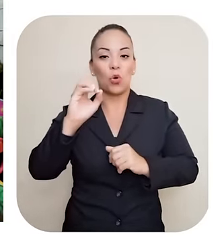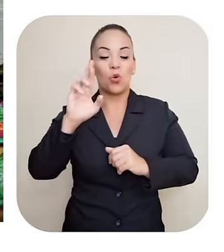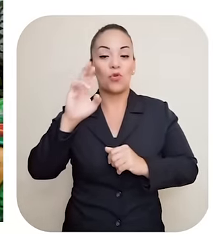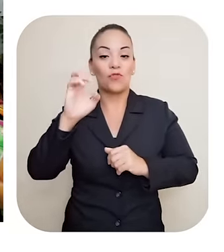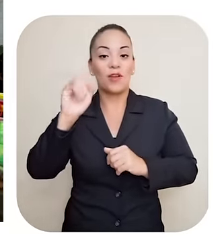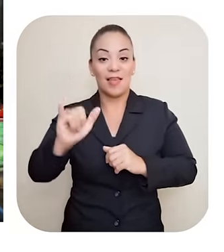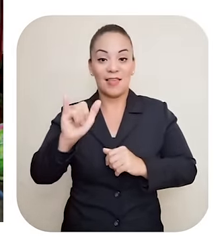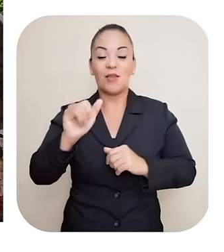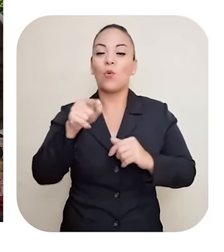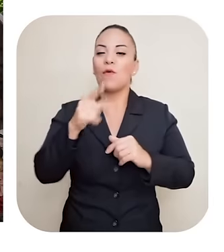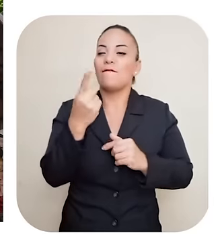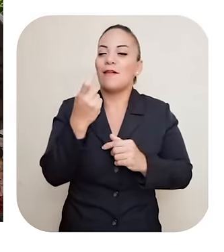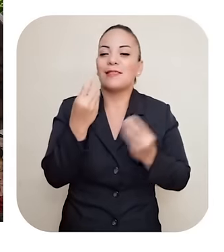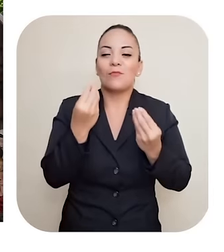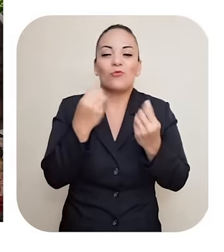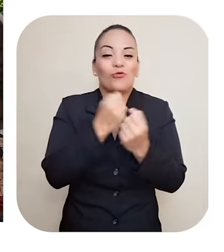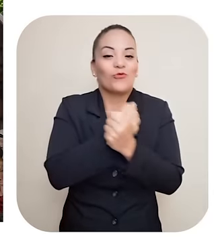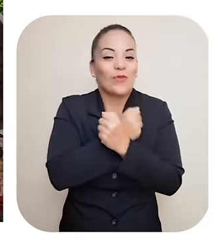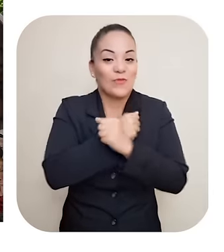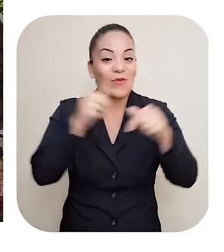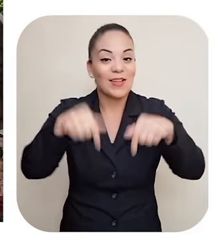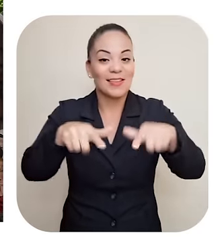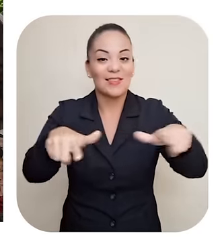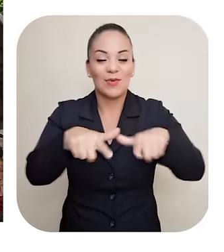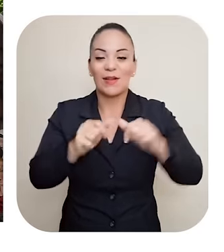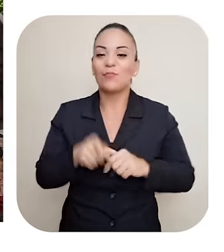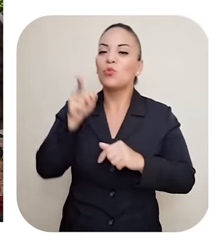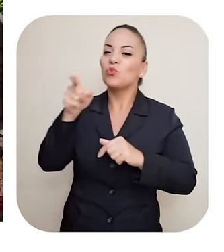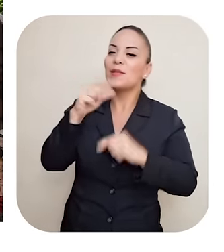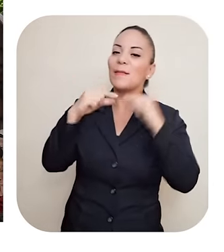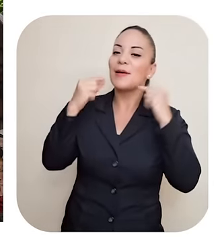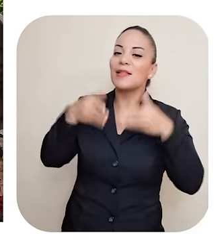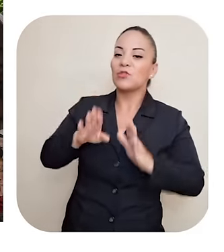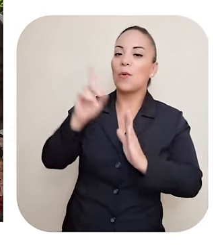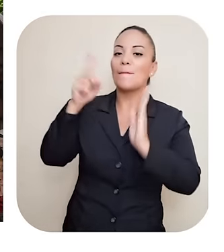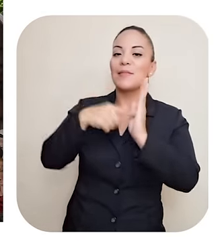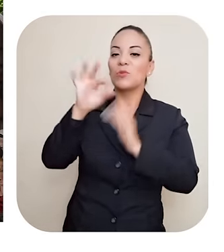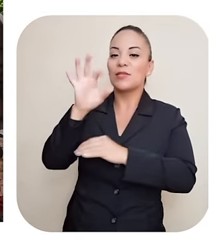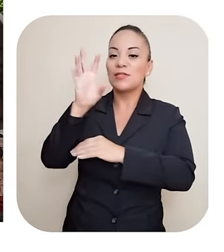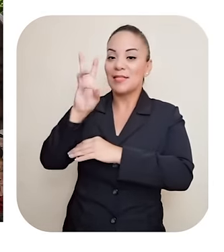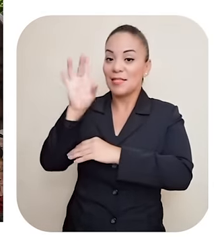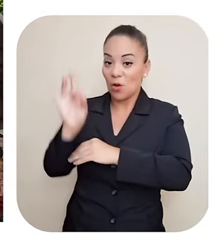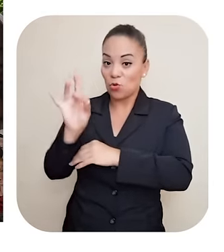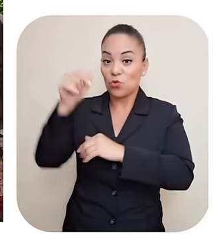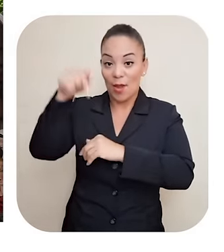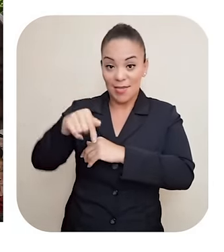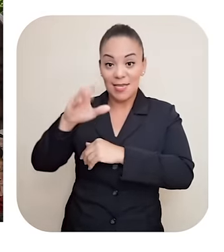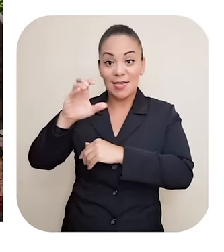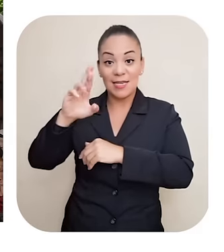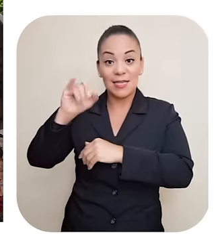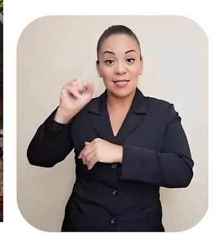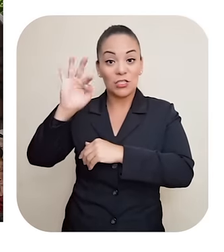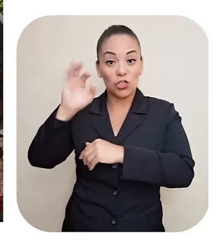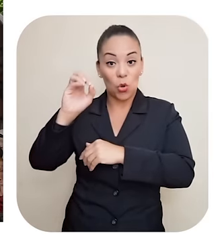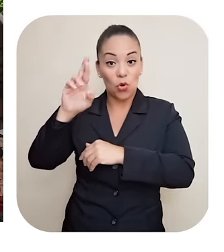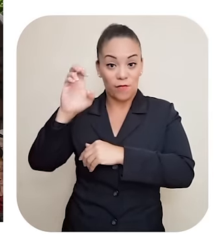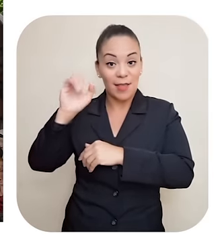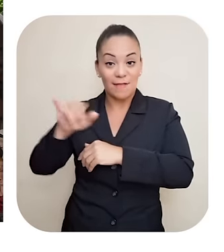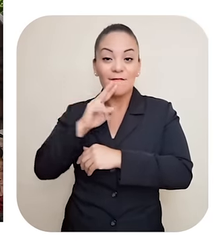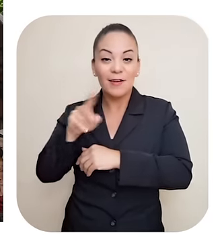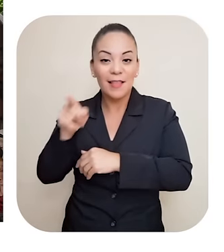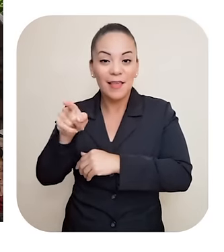amor Padre, nacido en 1968, aquí en Cristo Rey ¿Verdad?